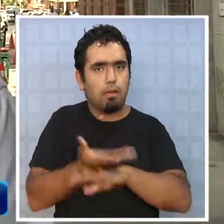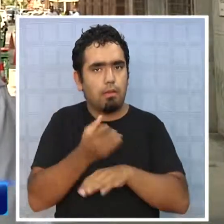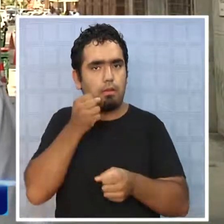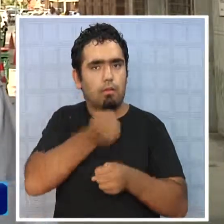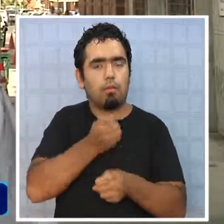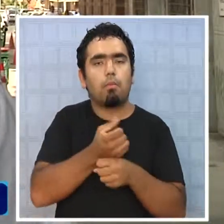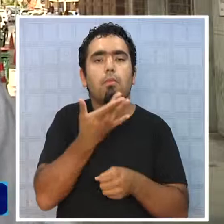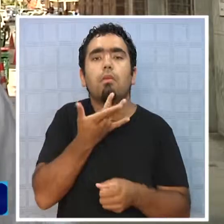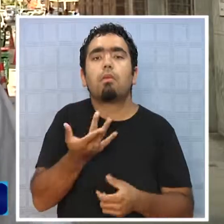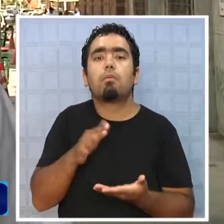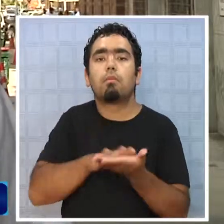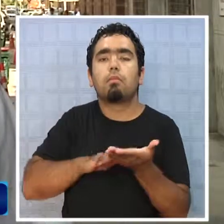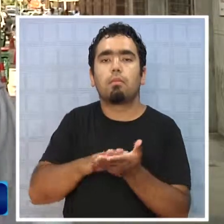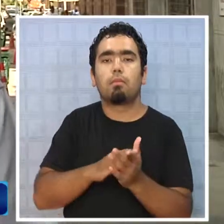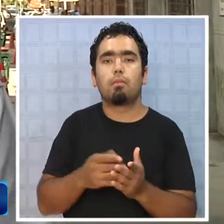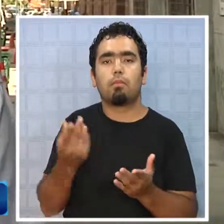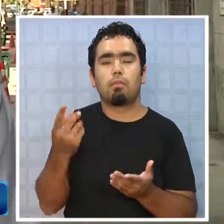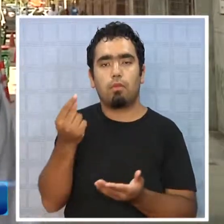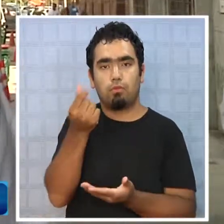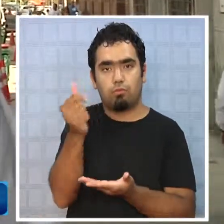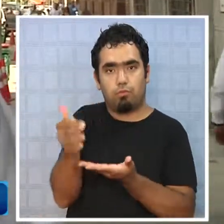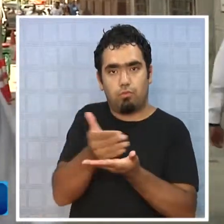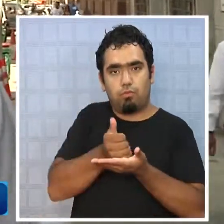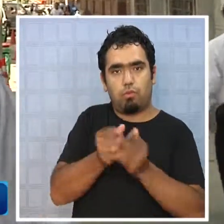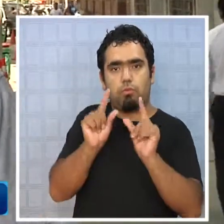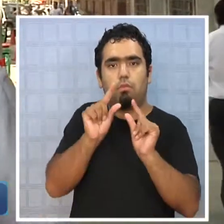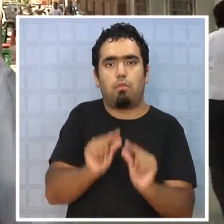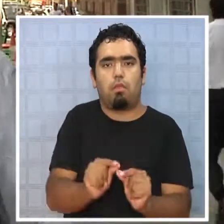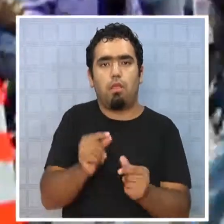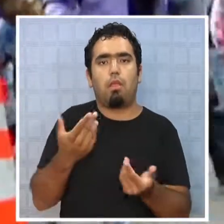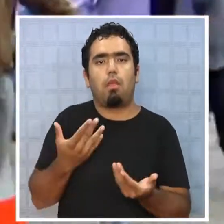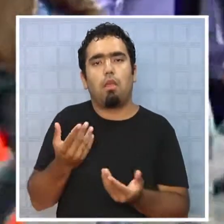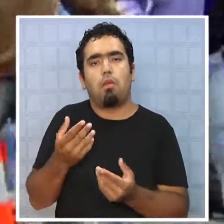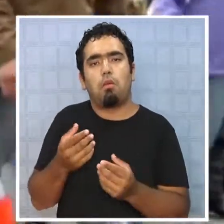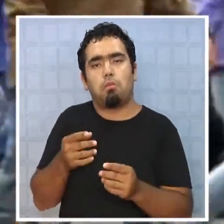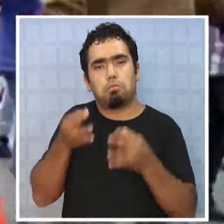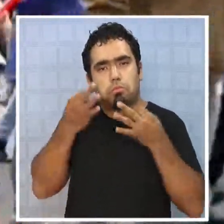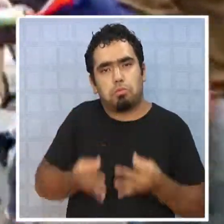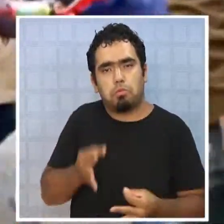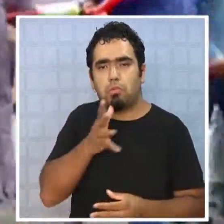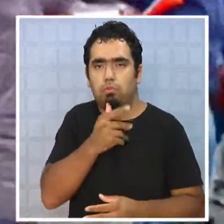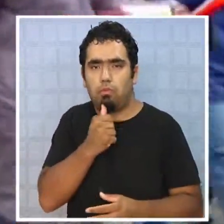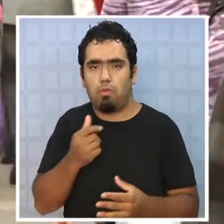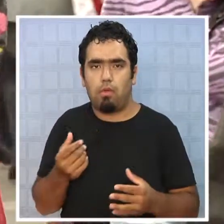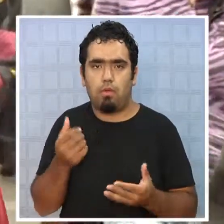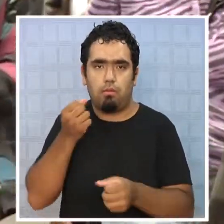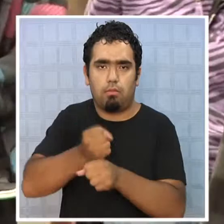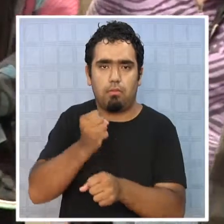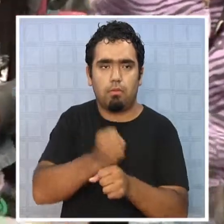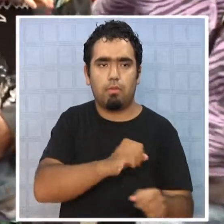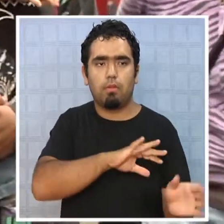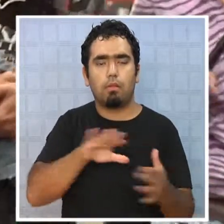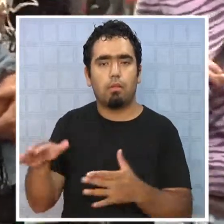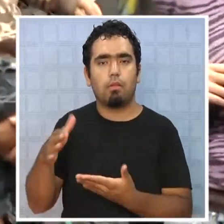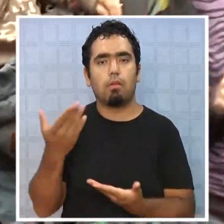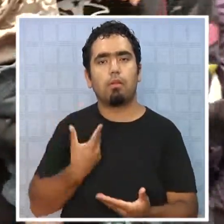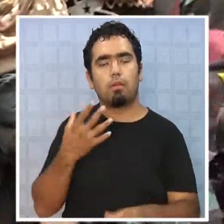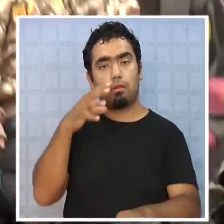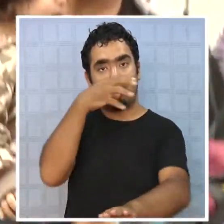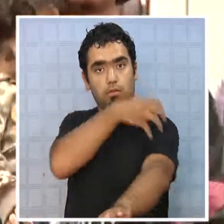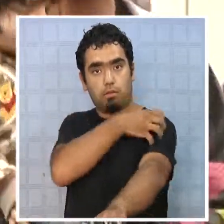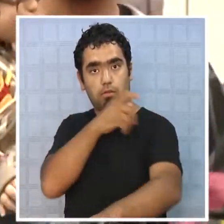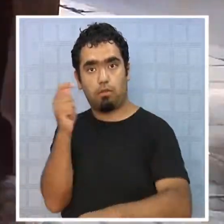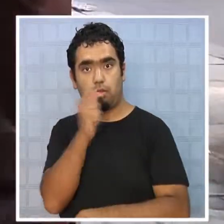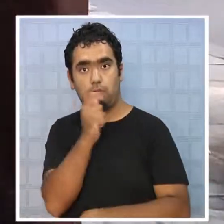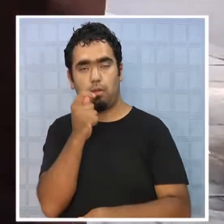precariedad en los salarios, precariedad en las condiciones de trabajo, etc. Según Bell, nuestra región no estaría tan lejos de